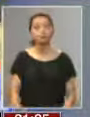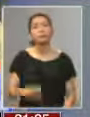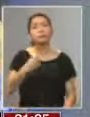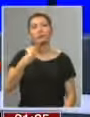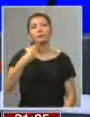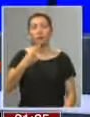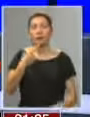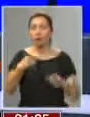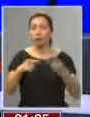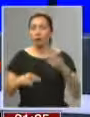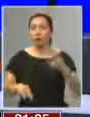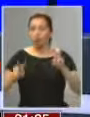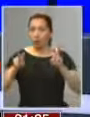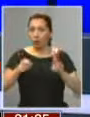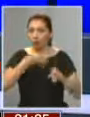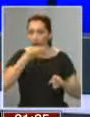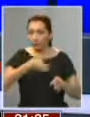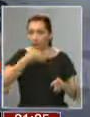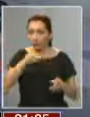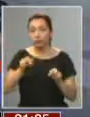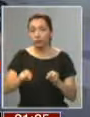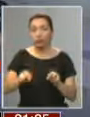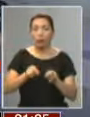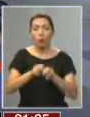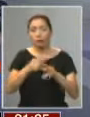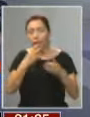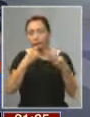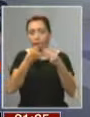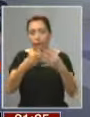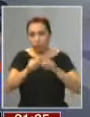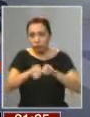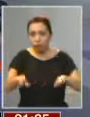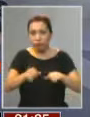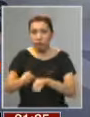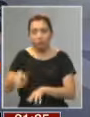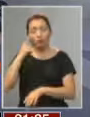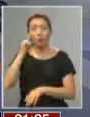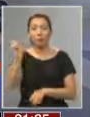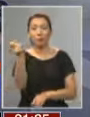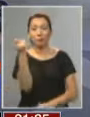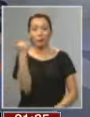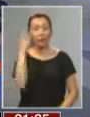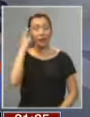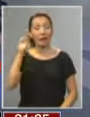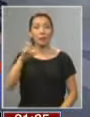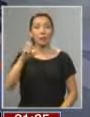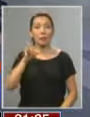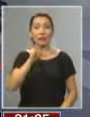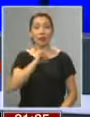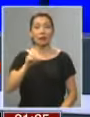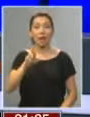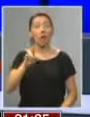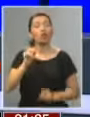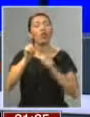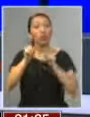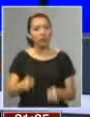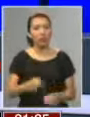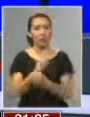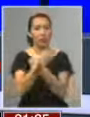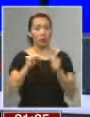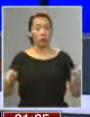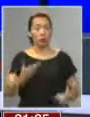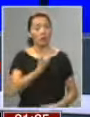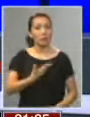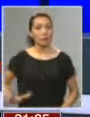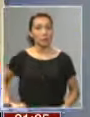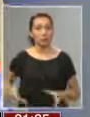usted ha planteado varios, varios temas aquí. Pues vamos a ir desmenuzando algunos de ellos. En primer lugar, ¿usted cree que Jorge Pizarro de todas formas debiera renunciar a la